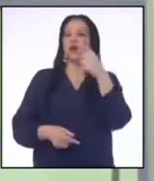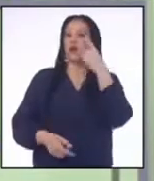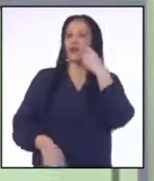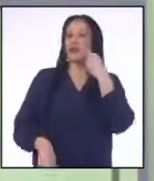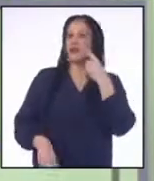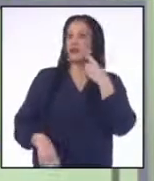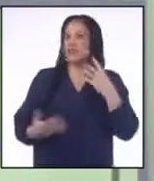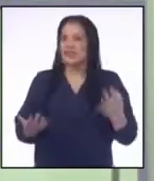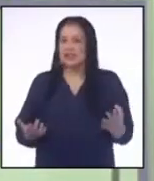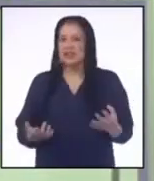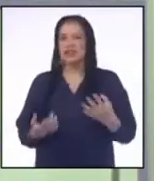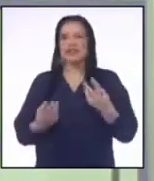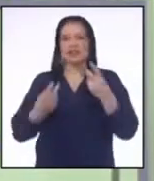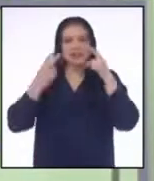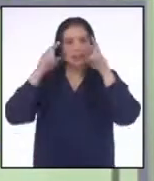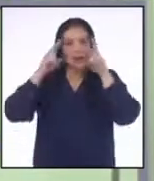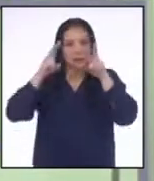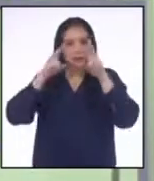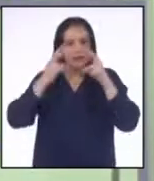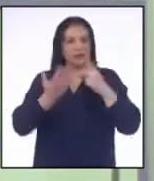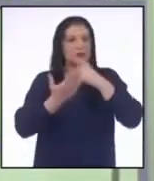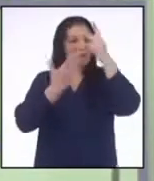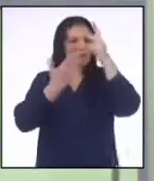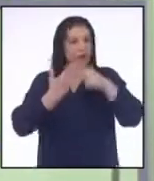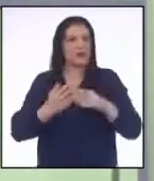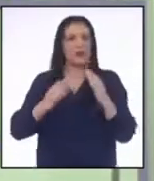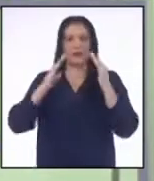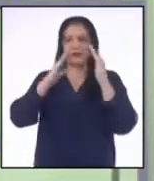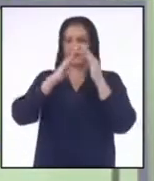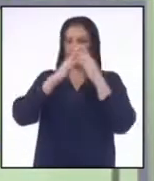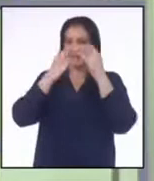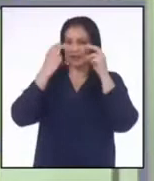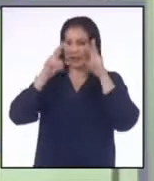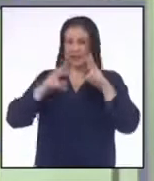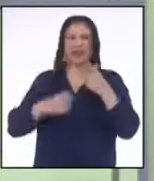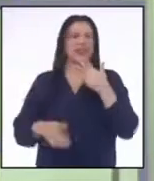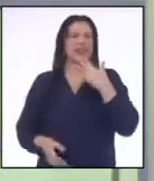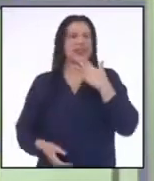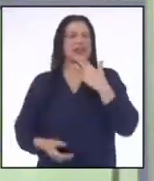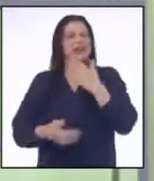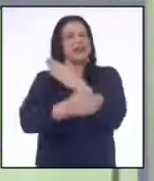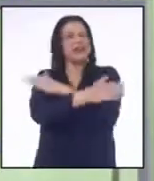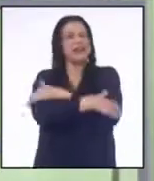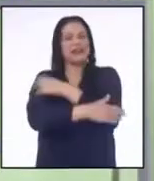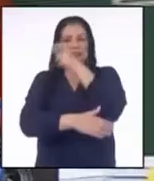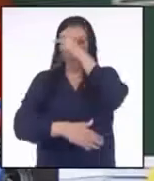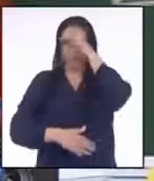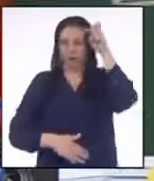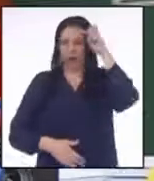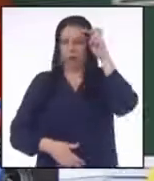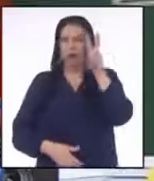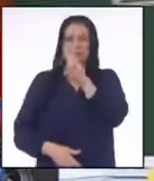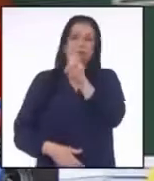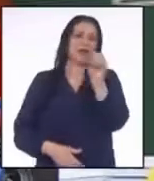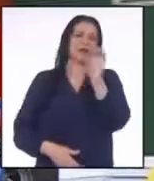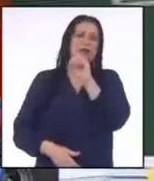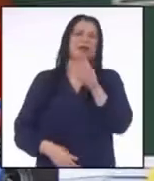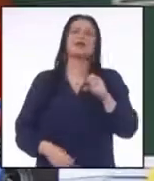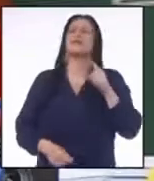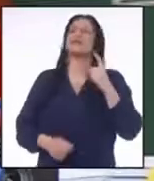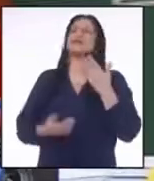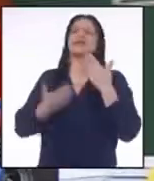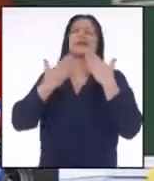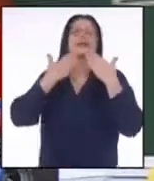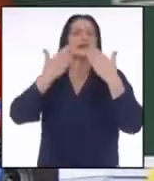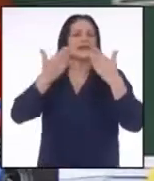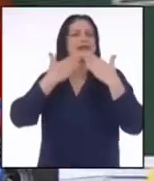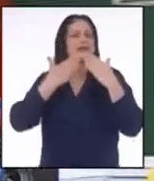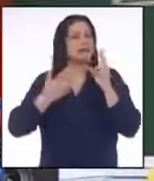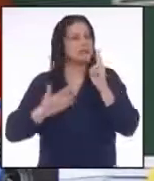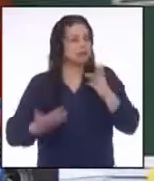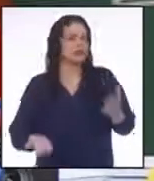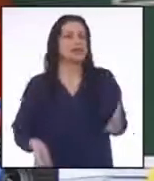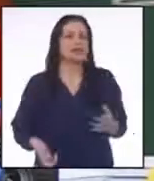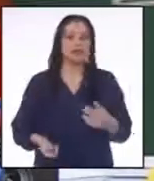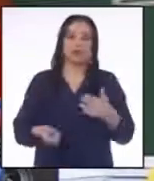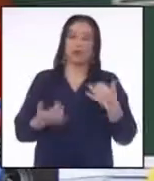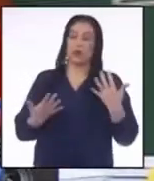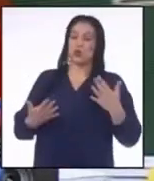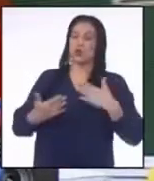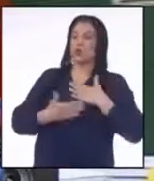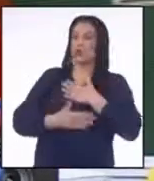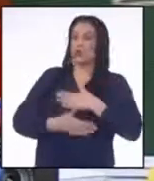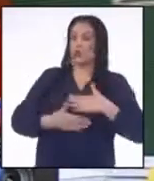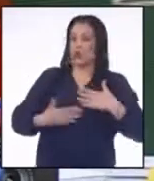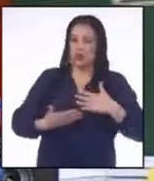chicas y chicos Que vienen siguiendo el programa desde sus casas Nuestra querida promo 2020 Sí profesora, muchísimas gracias Fue